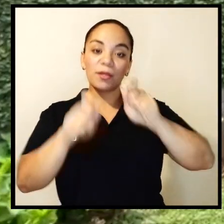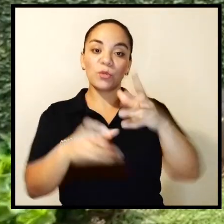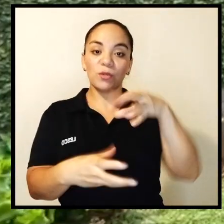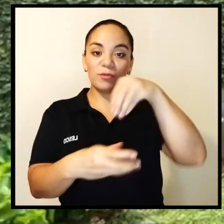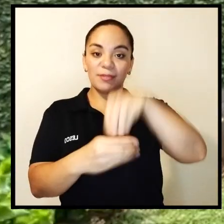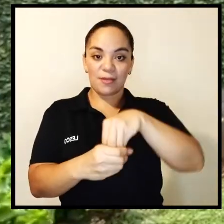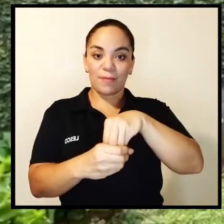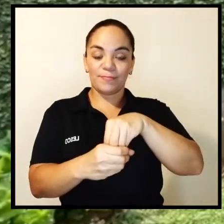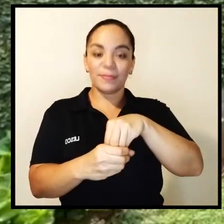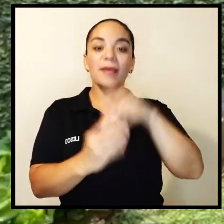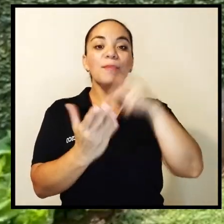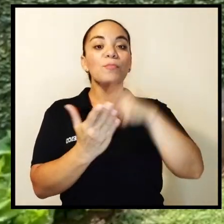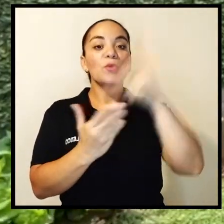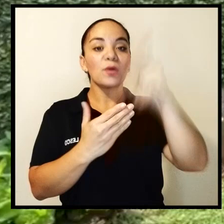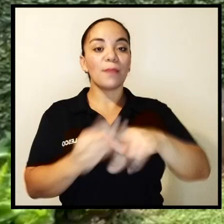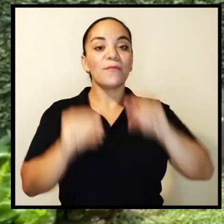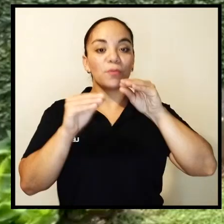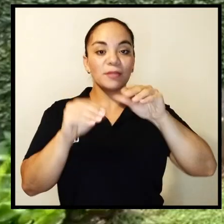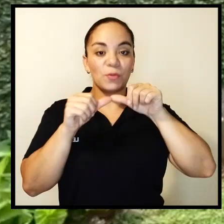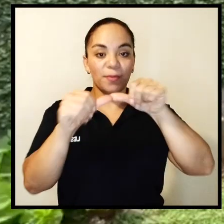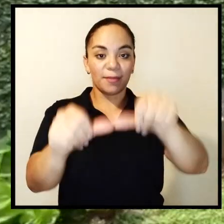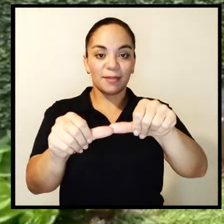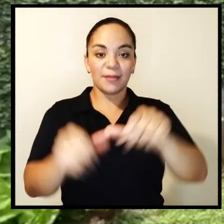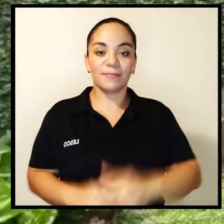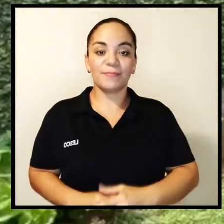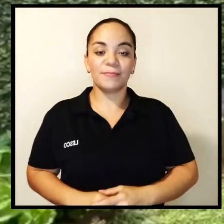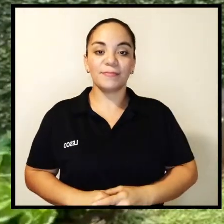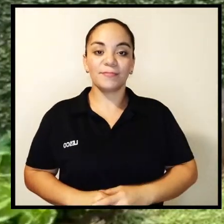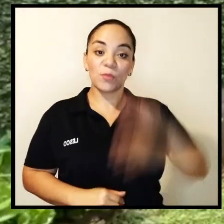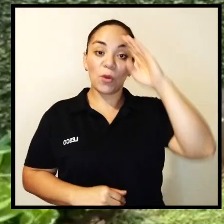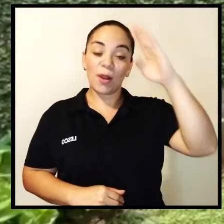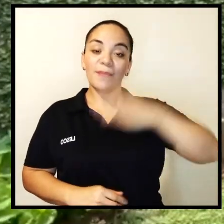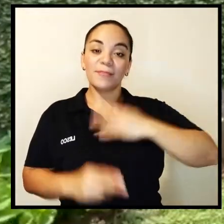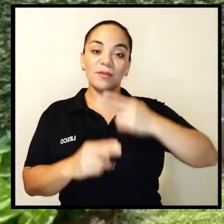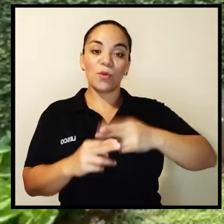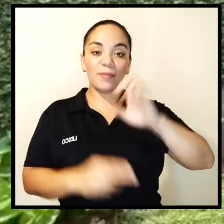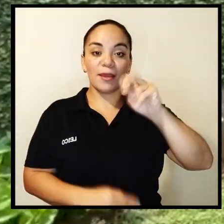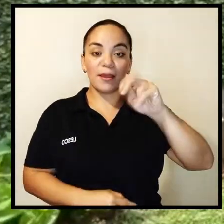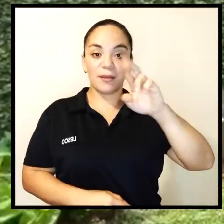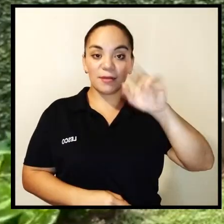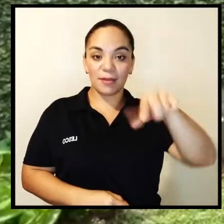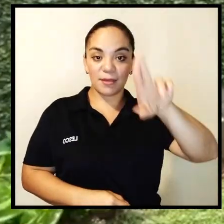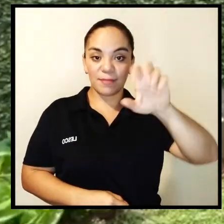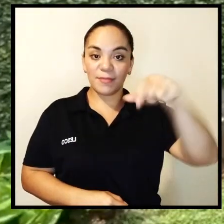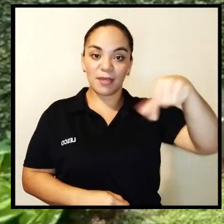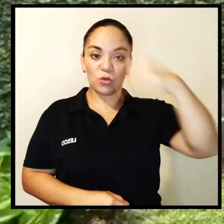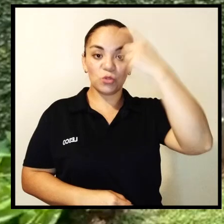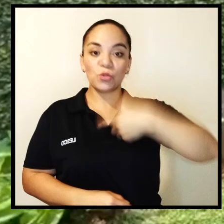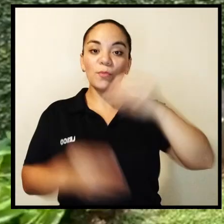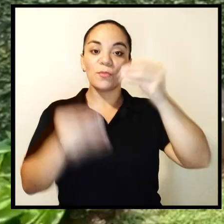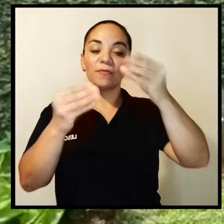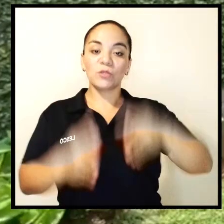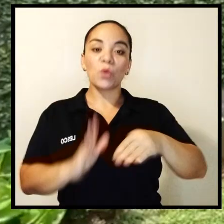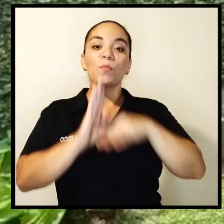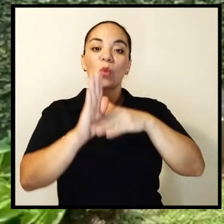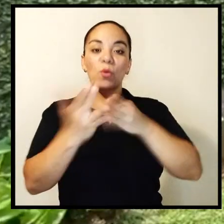dentro de su programa de formación permanente. Hola, tal? Mi nombre es Enrique Quirós, soy docente del módulo de